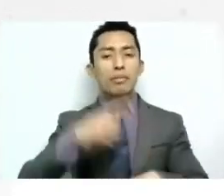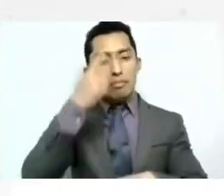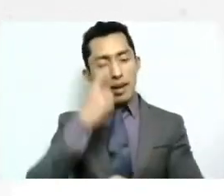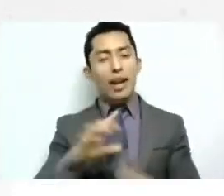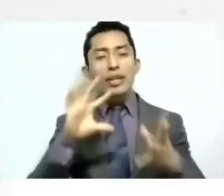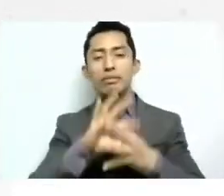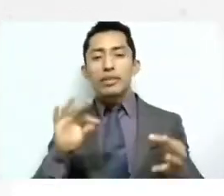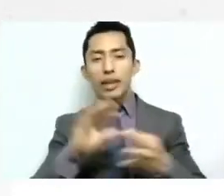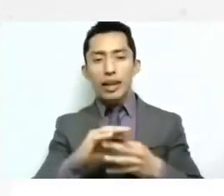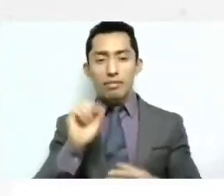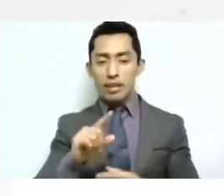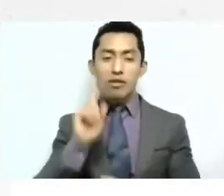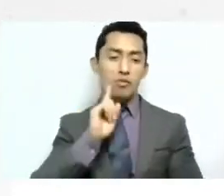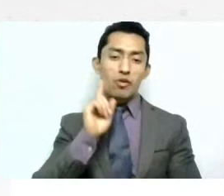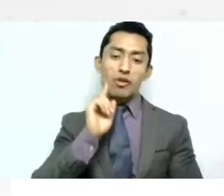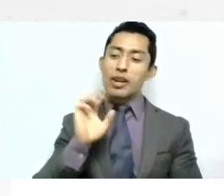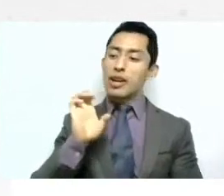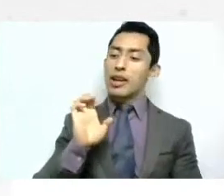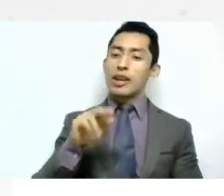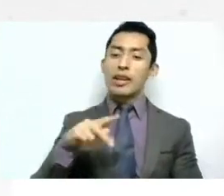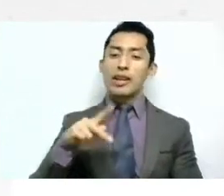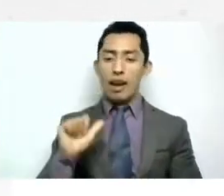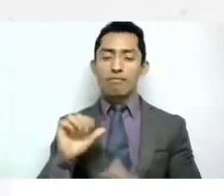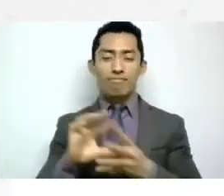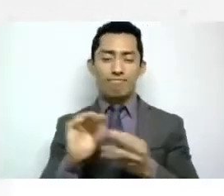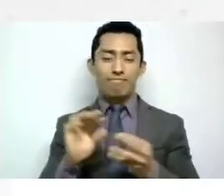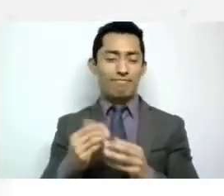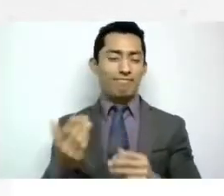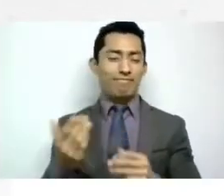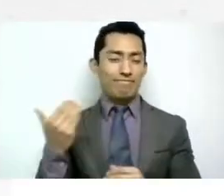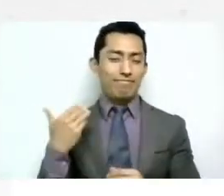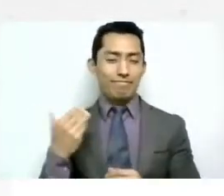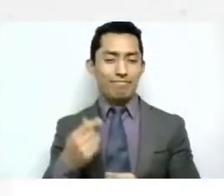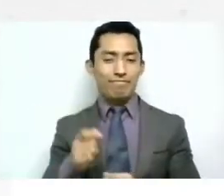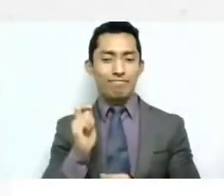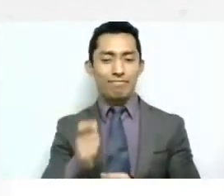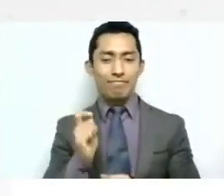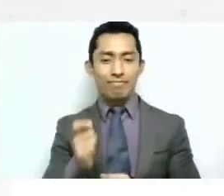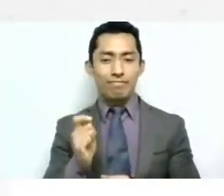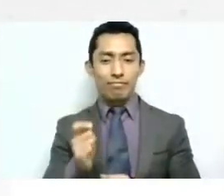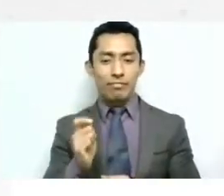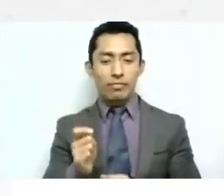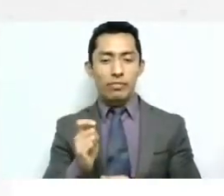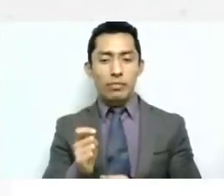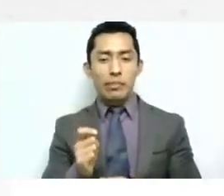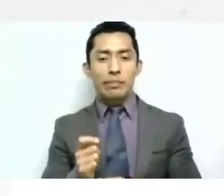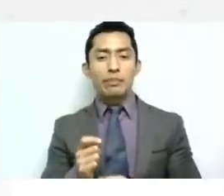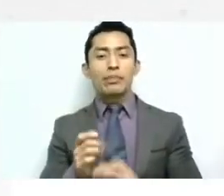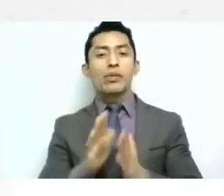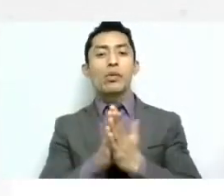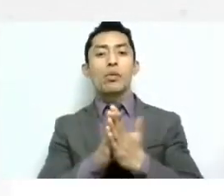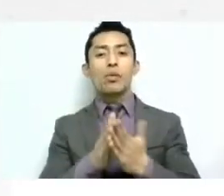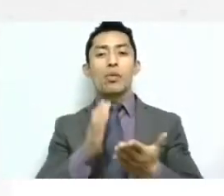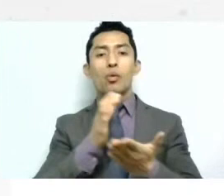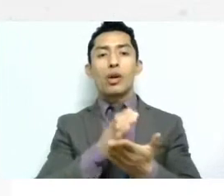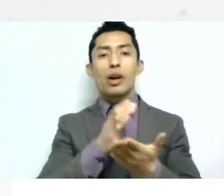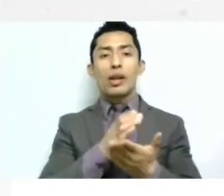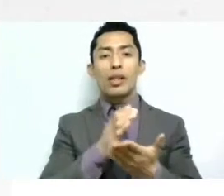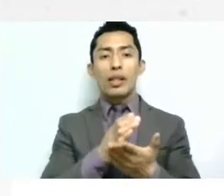mencionaba Erika hace un momento el cuaderno se divide